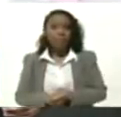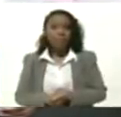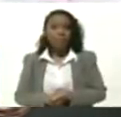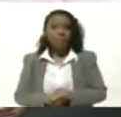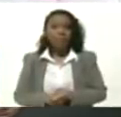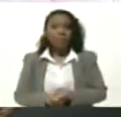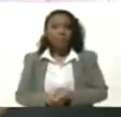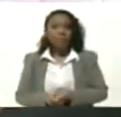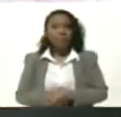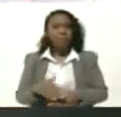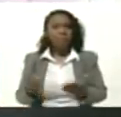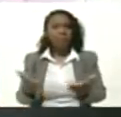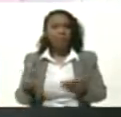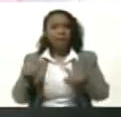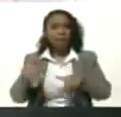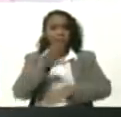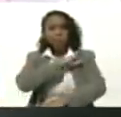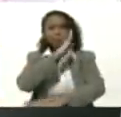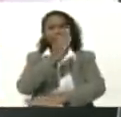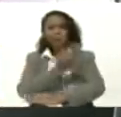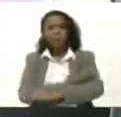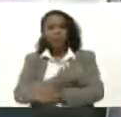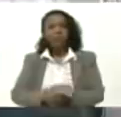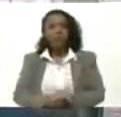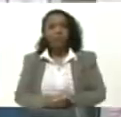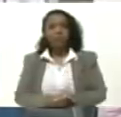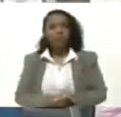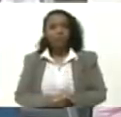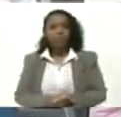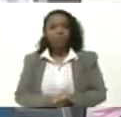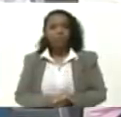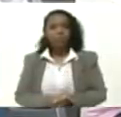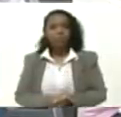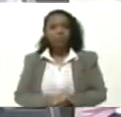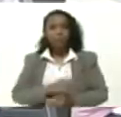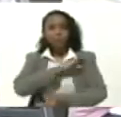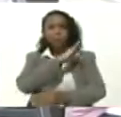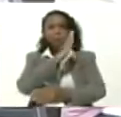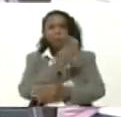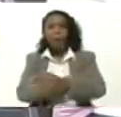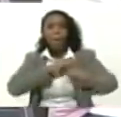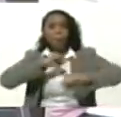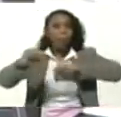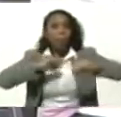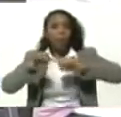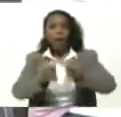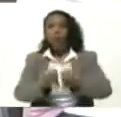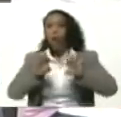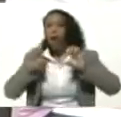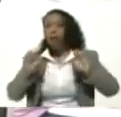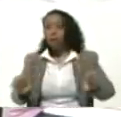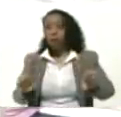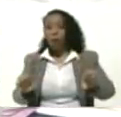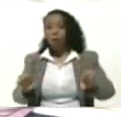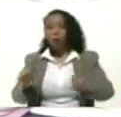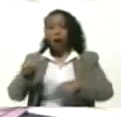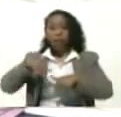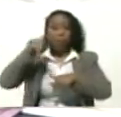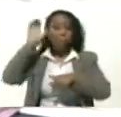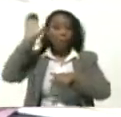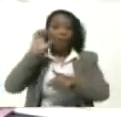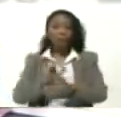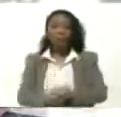Esta Poderosa Este poderoso Movimiento Educativo Del país